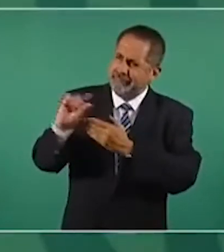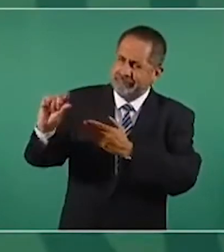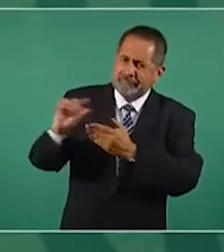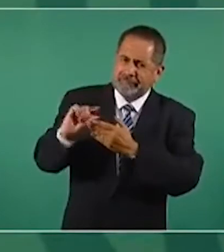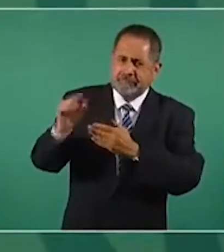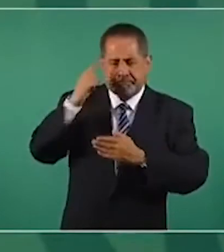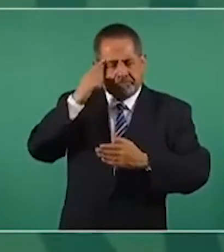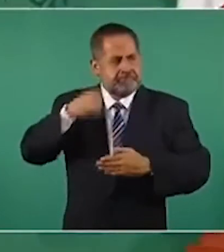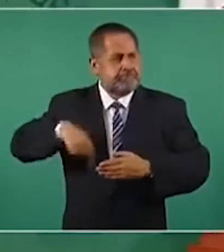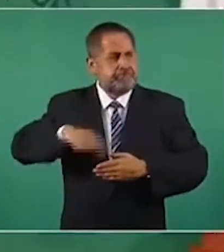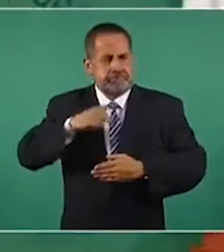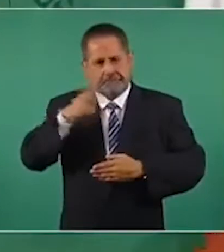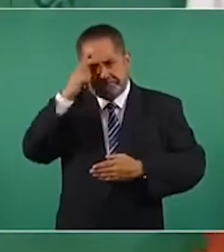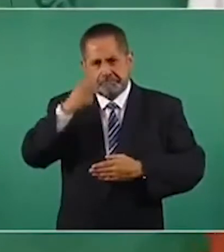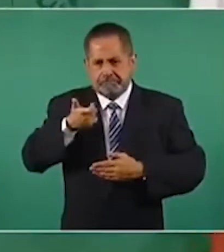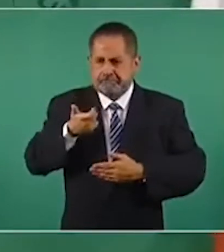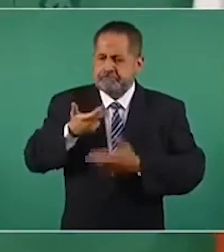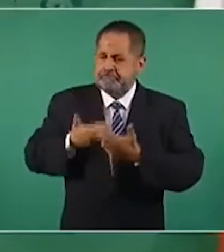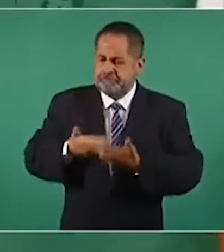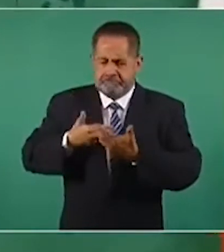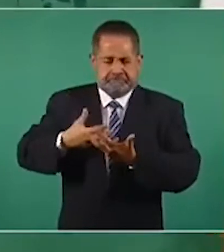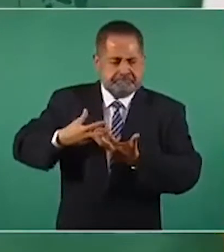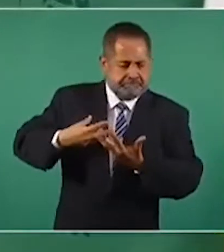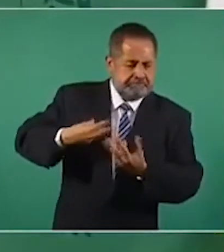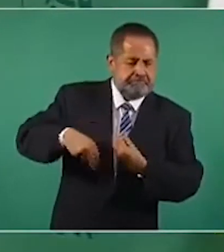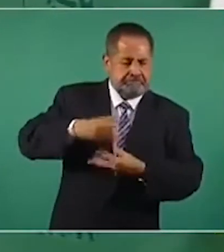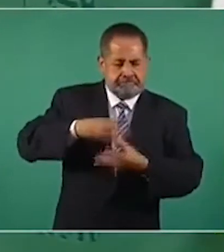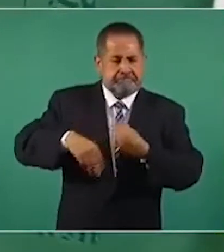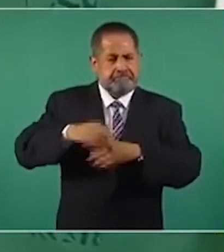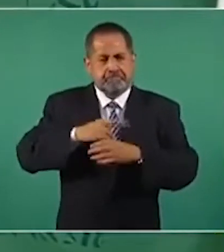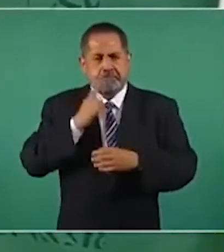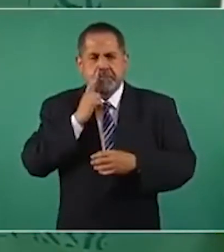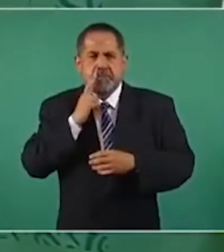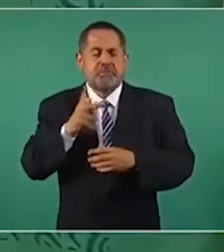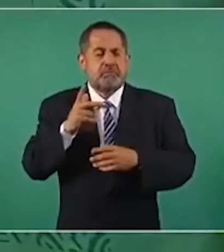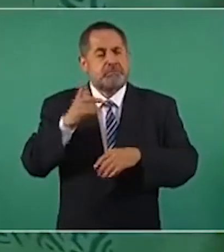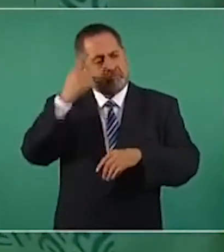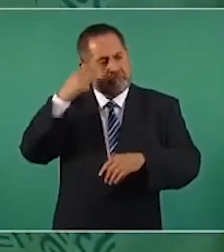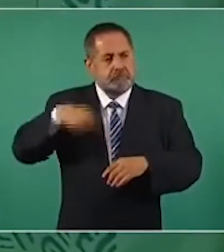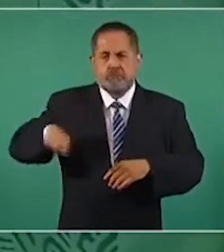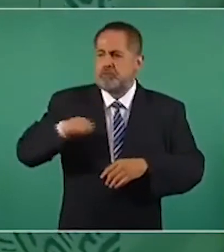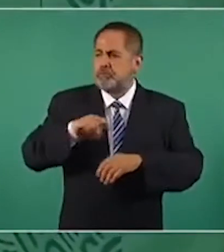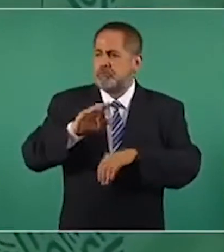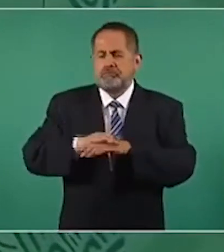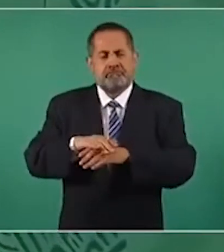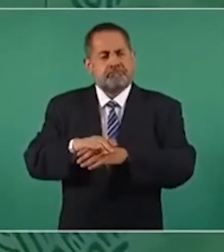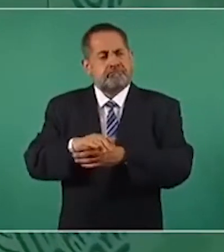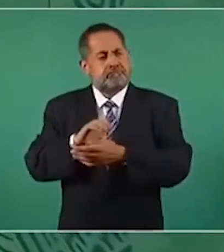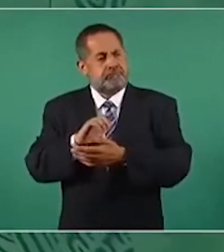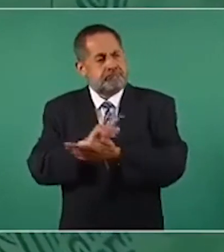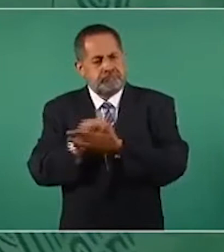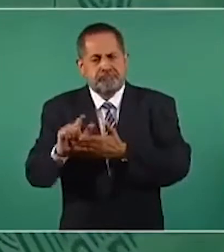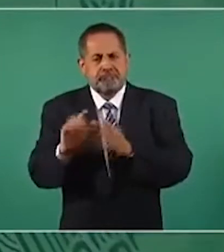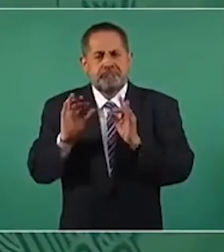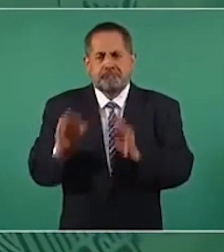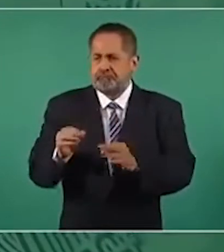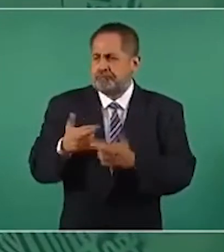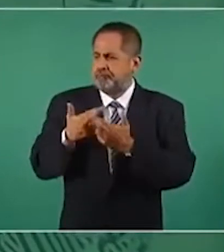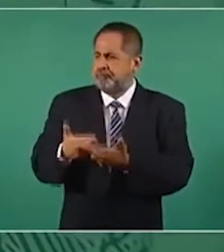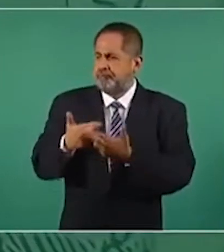de que tengamos una hacienda pública sana,